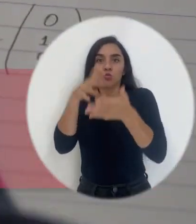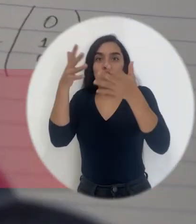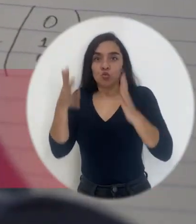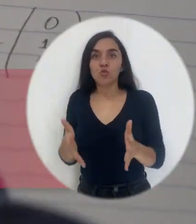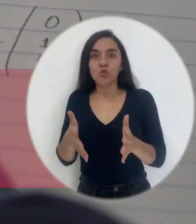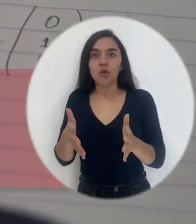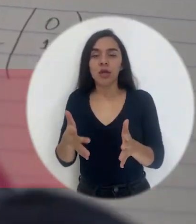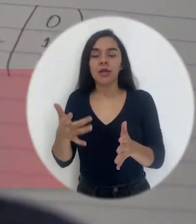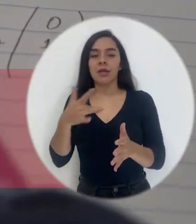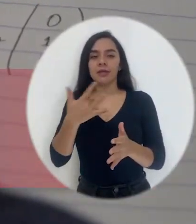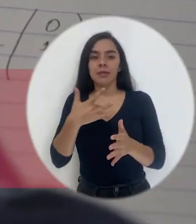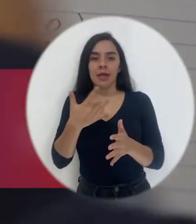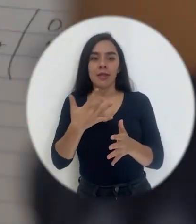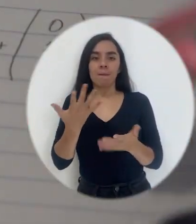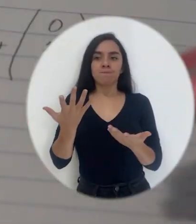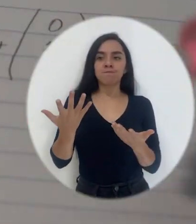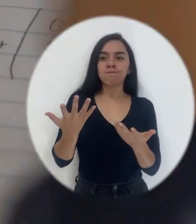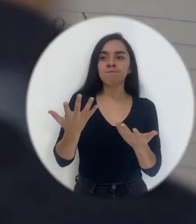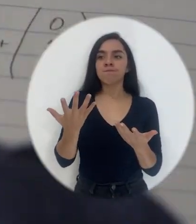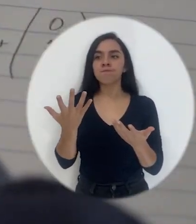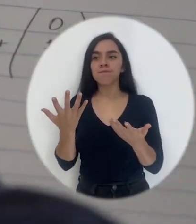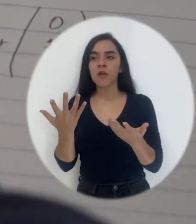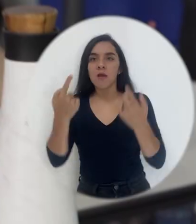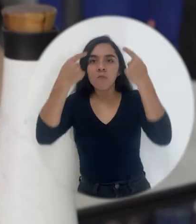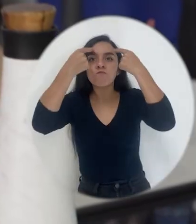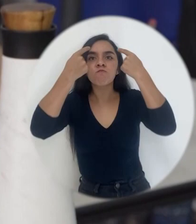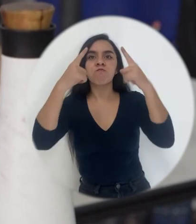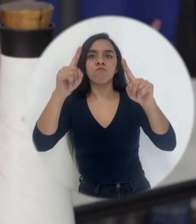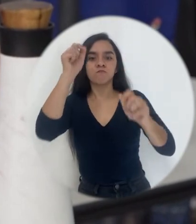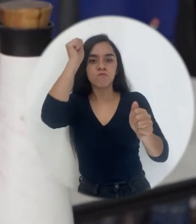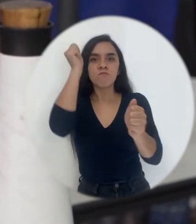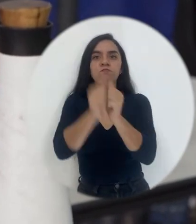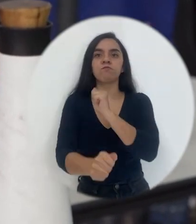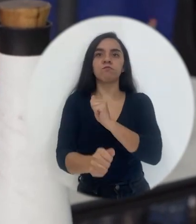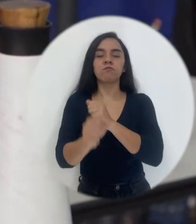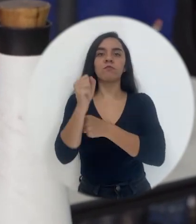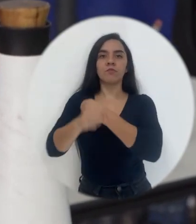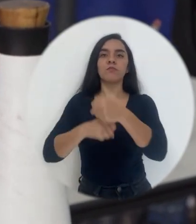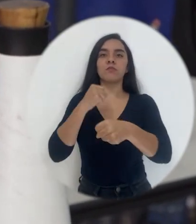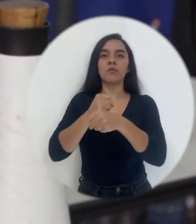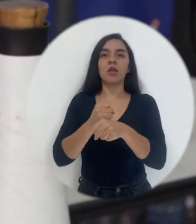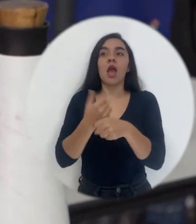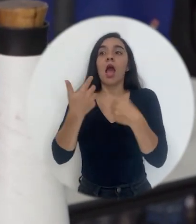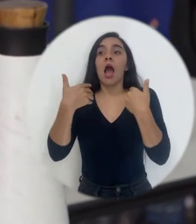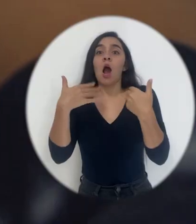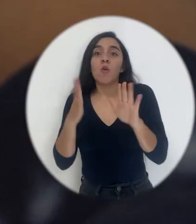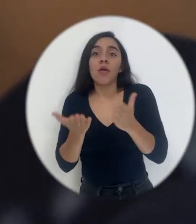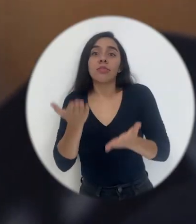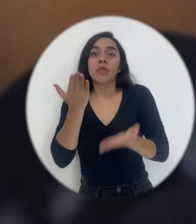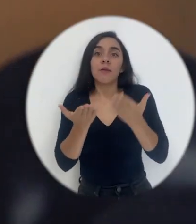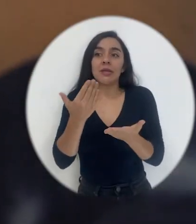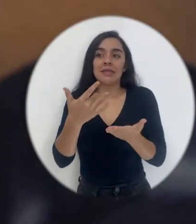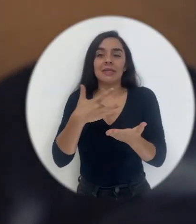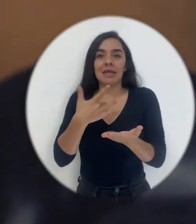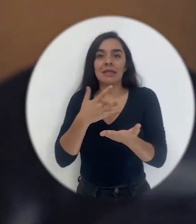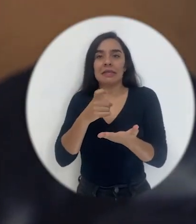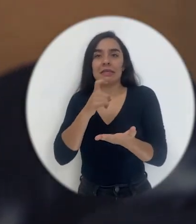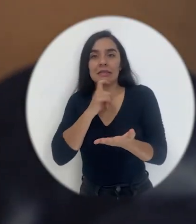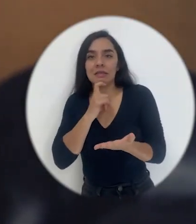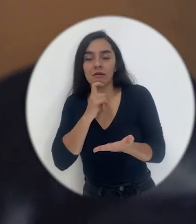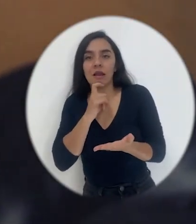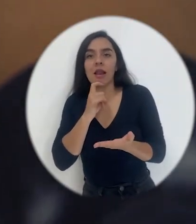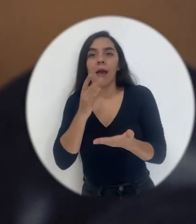ellos en realidad logren aprobar el año, aún teniendo, tal vez, algún tipo de